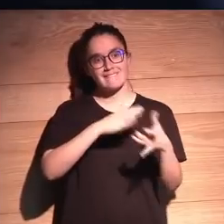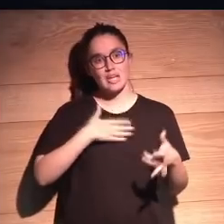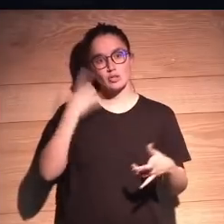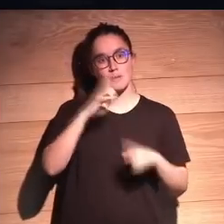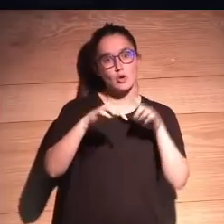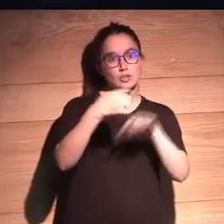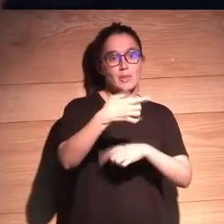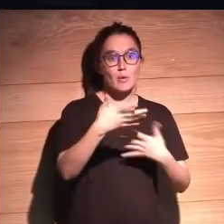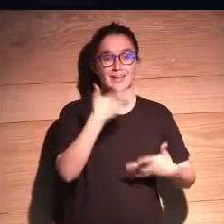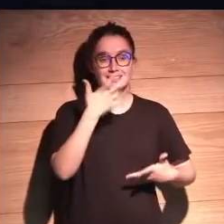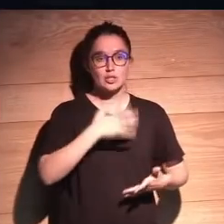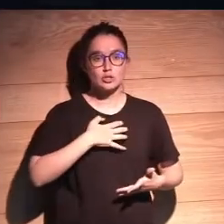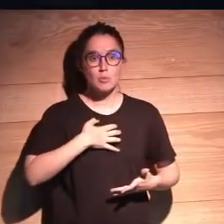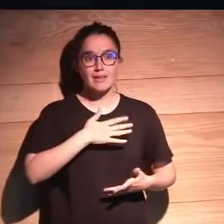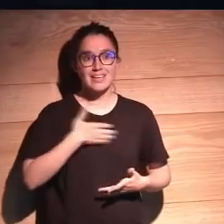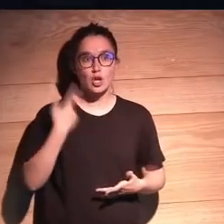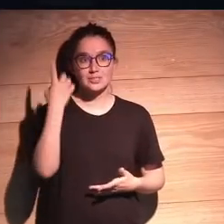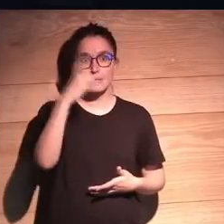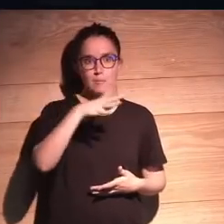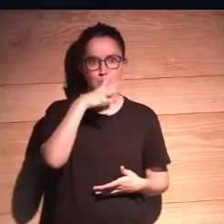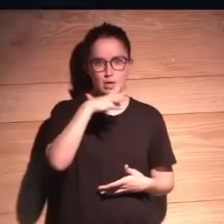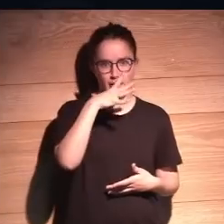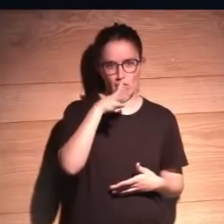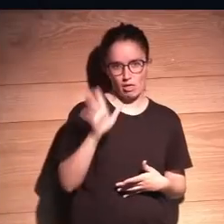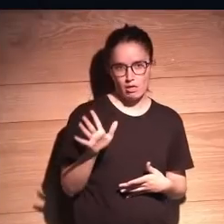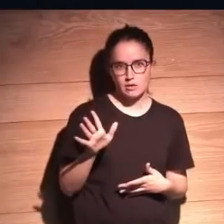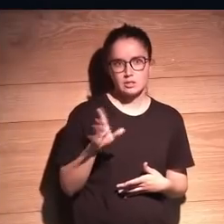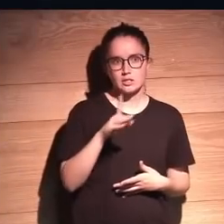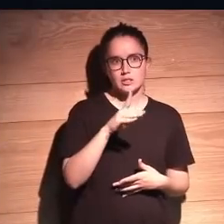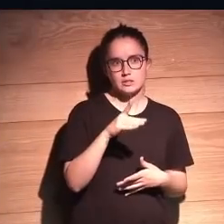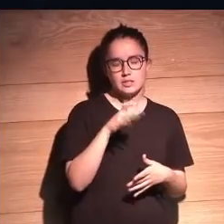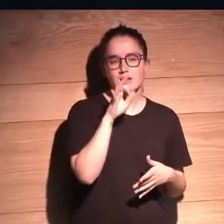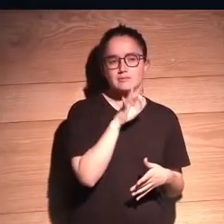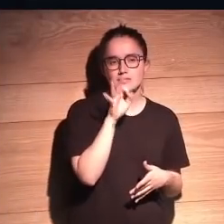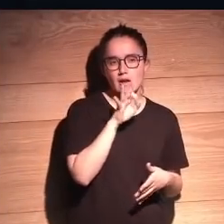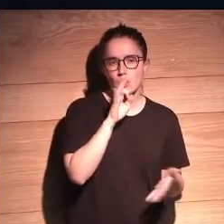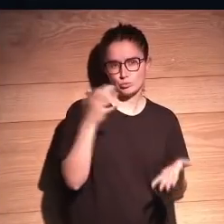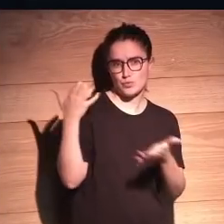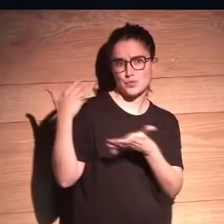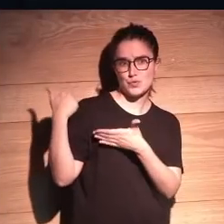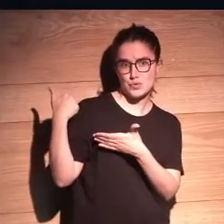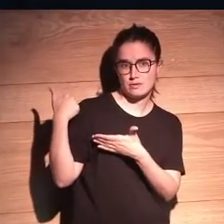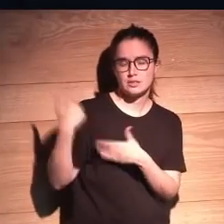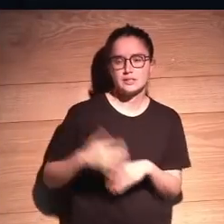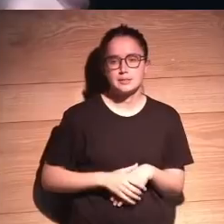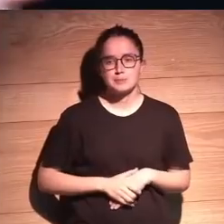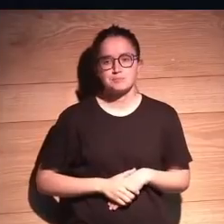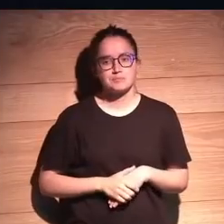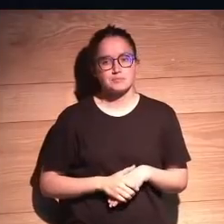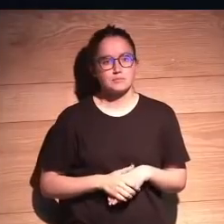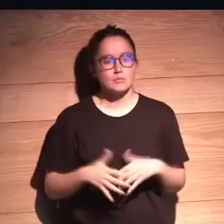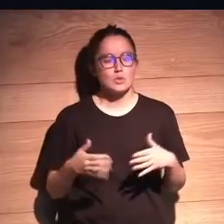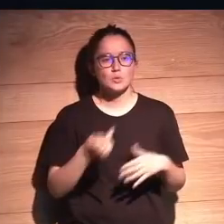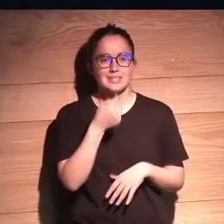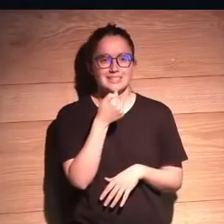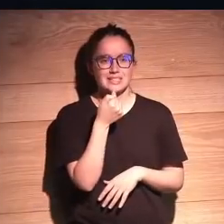quiero saber sus consecuencias. Esto, Dido Goh, ¿eh? Nos vamos siglos hacia atrás. Bueno, tú has